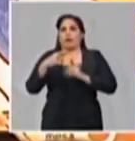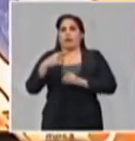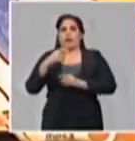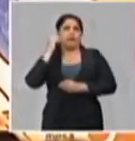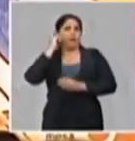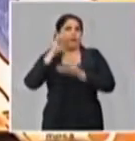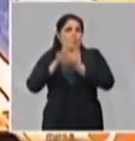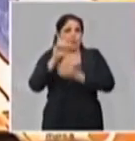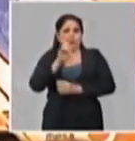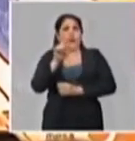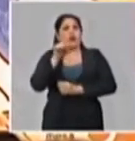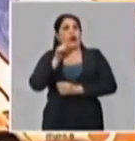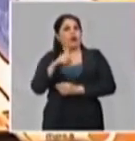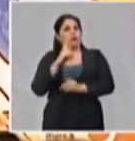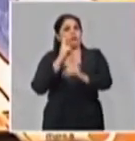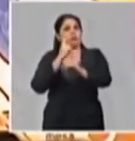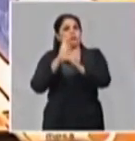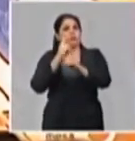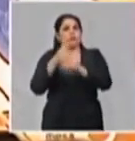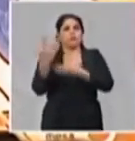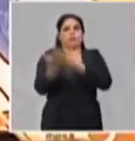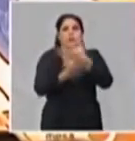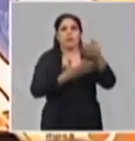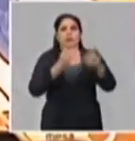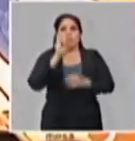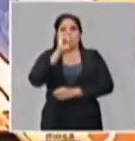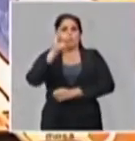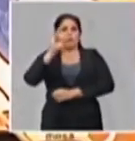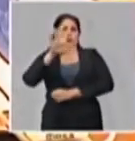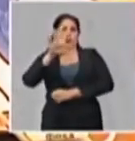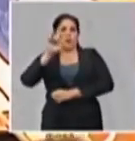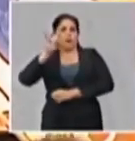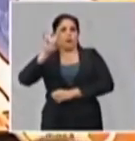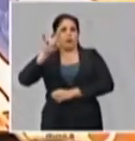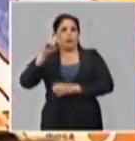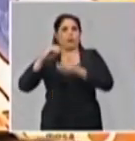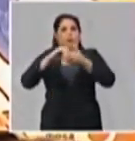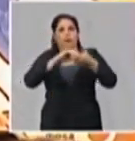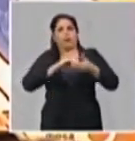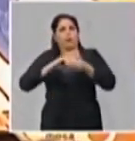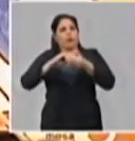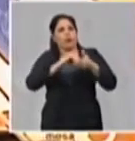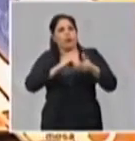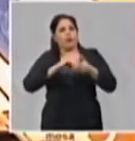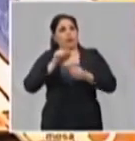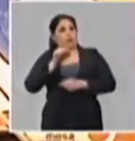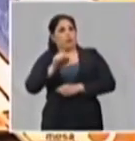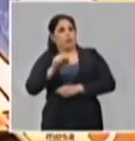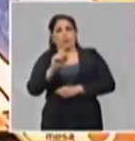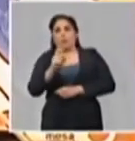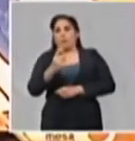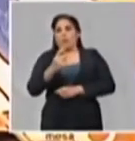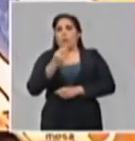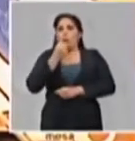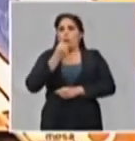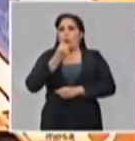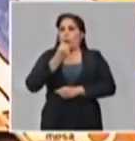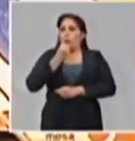contacto directo con 759 compañeros que de primera mano